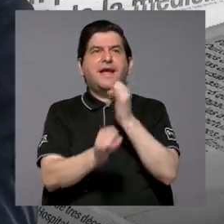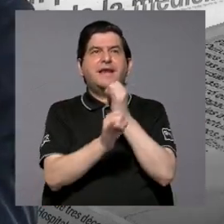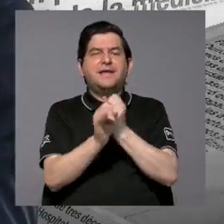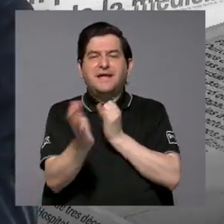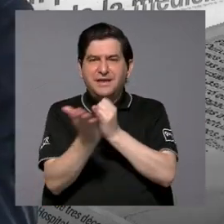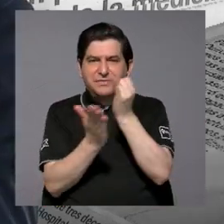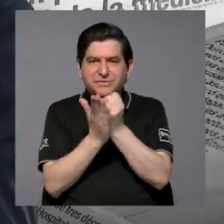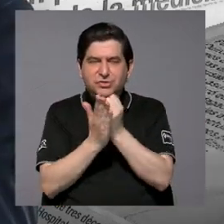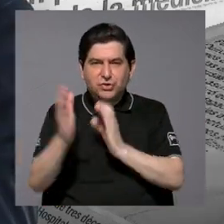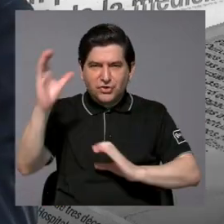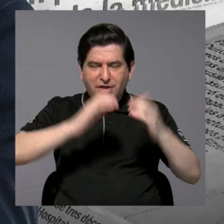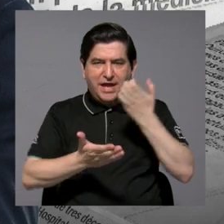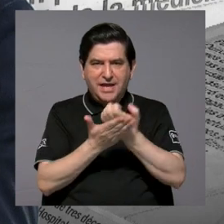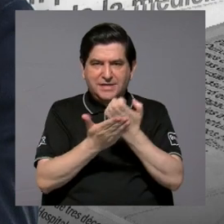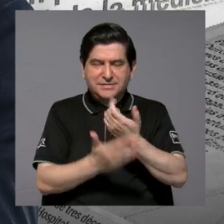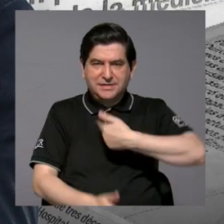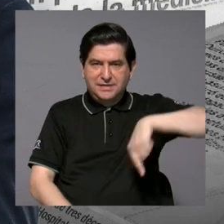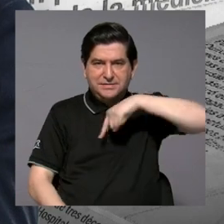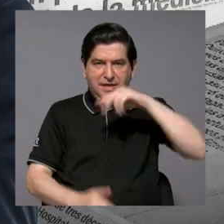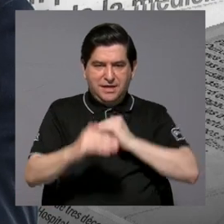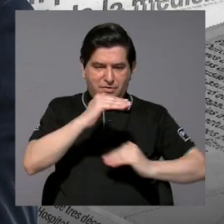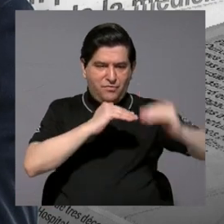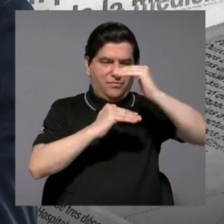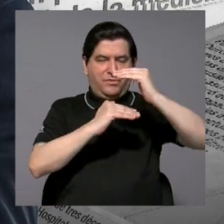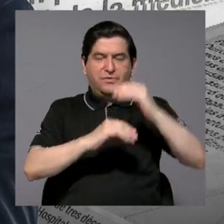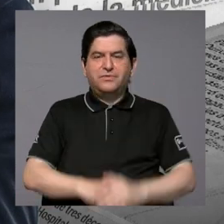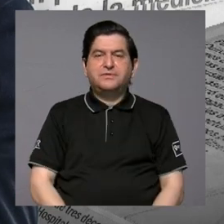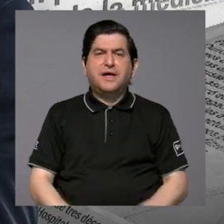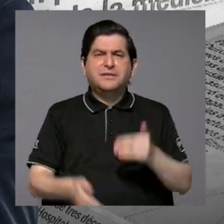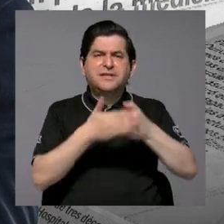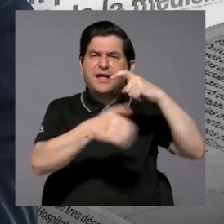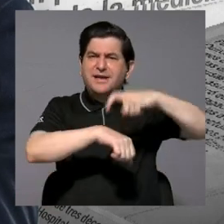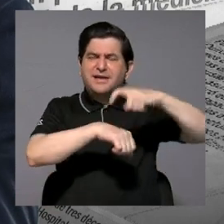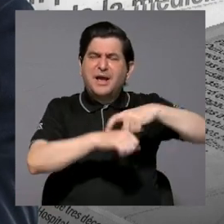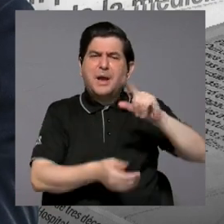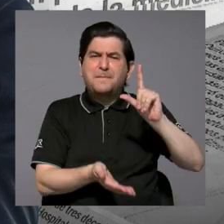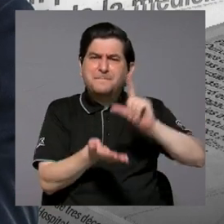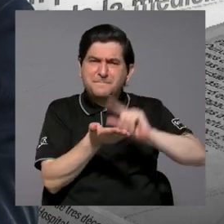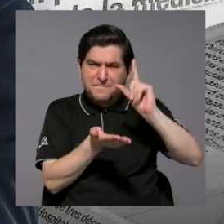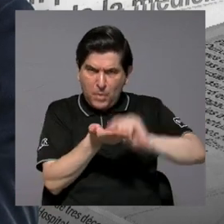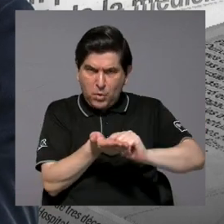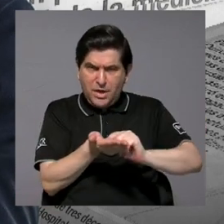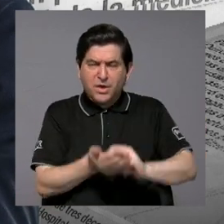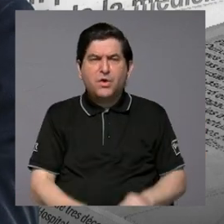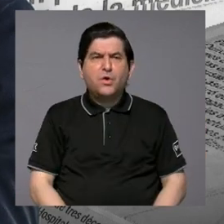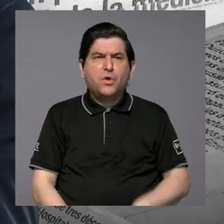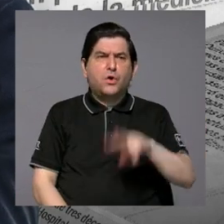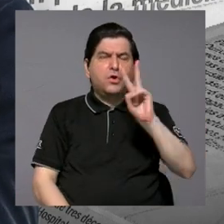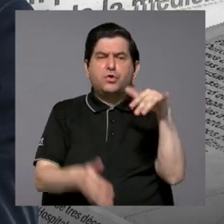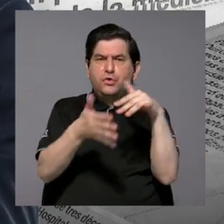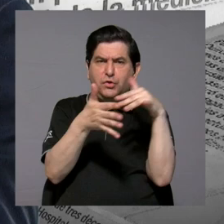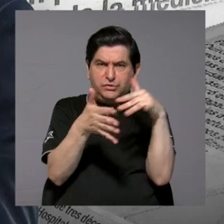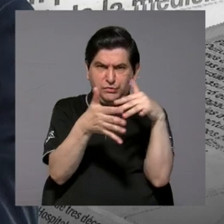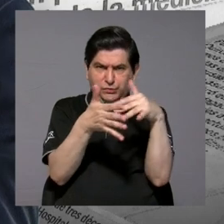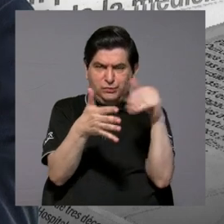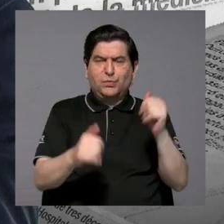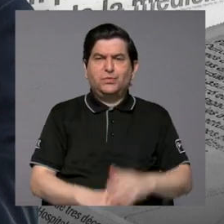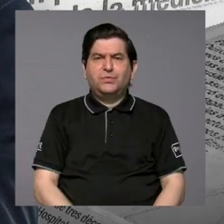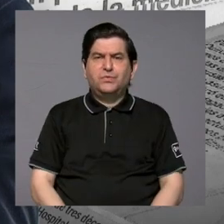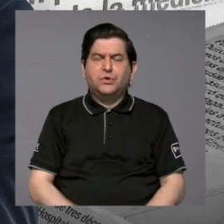de Investigaciones y Ciencias Económicas de nuestra facultad recientemente publicó un par de estudios justamente